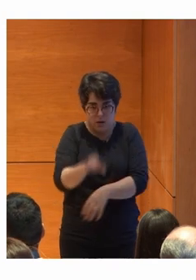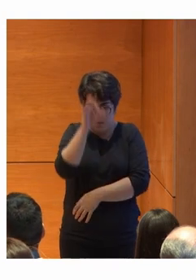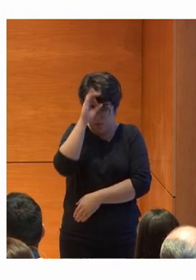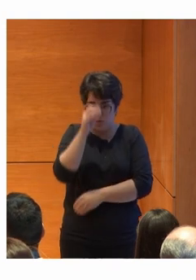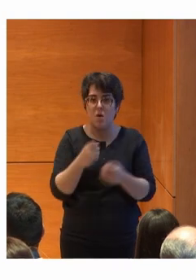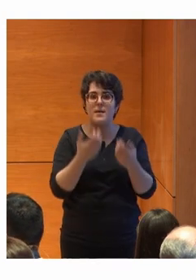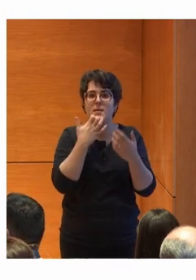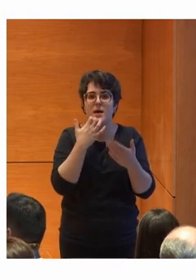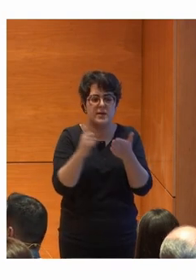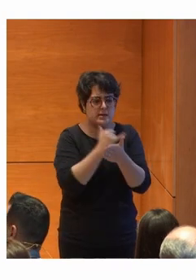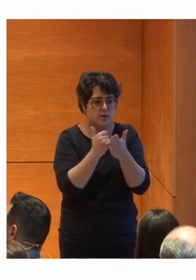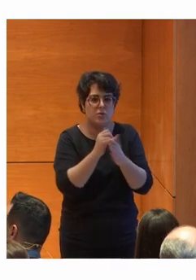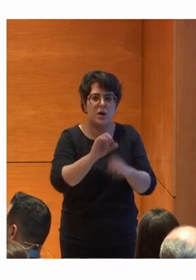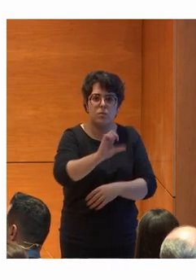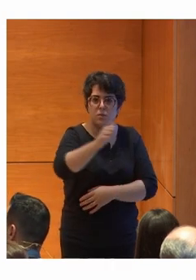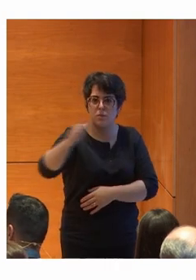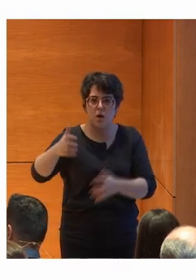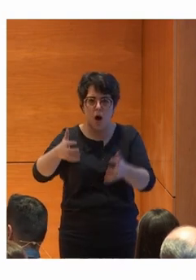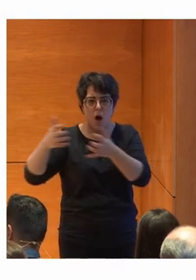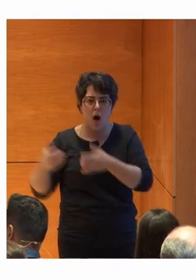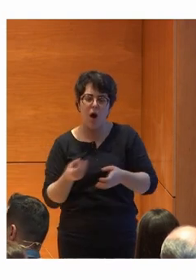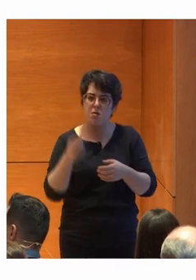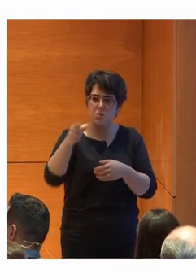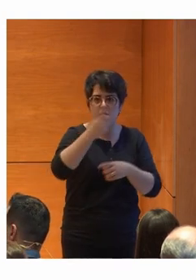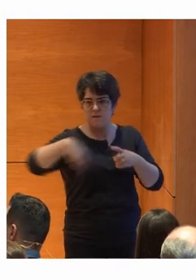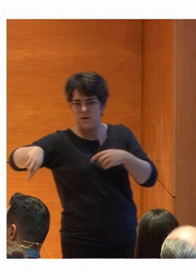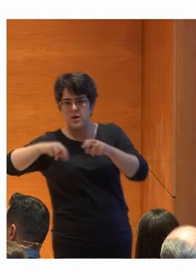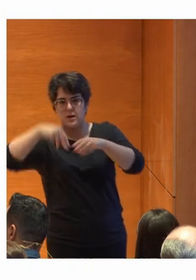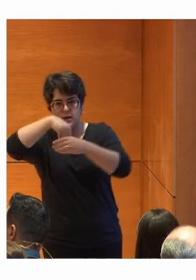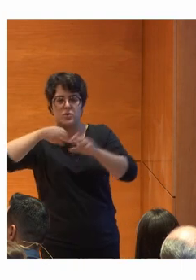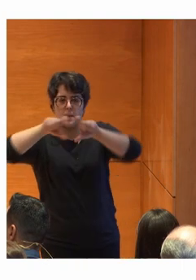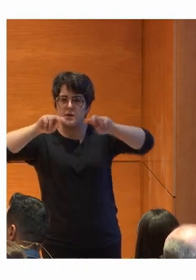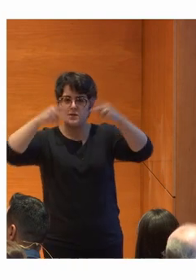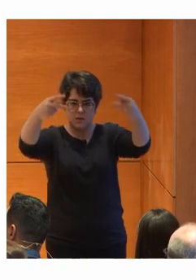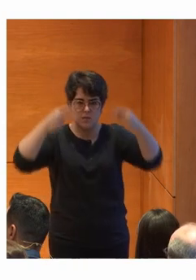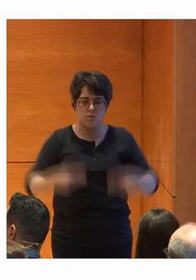una mujer puede entrar a trabajar como programadora en una empresa.